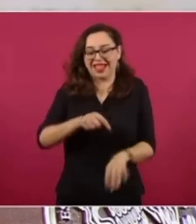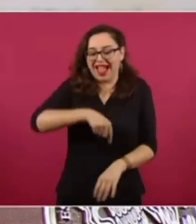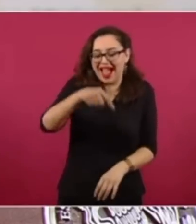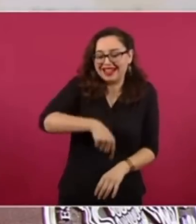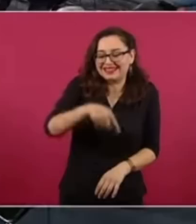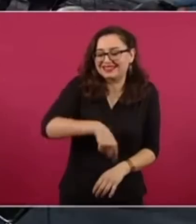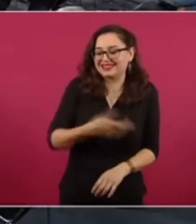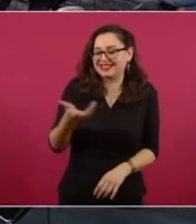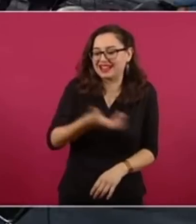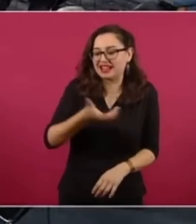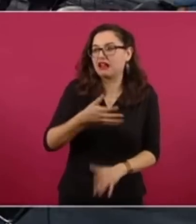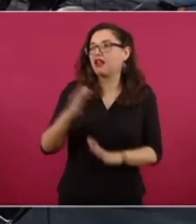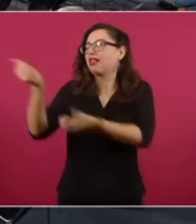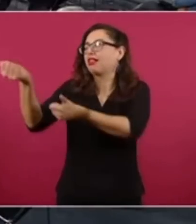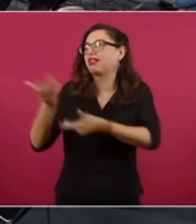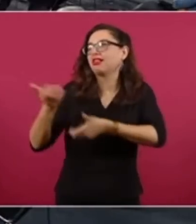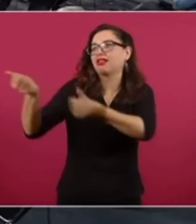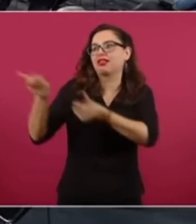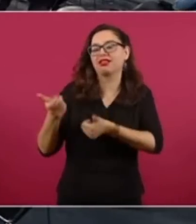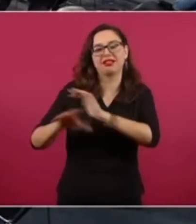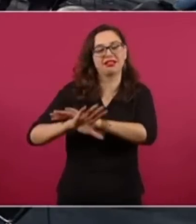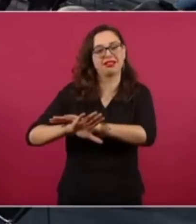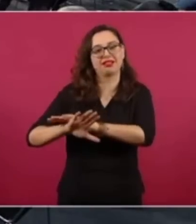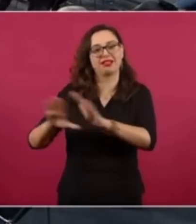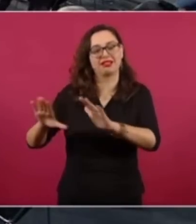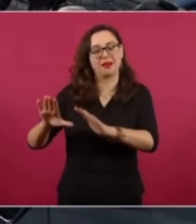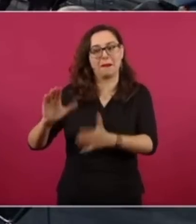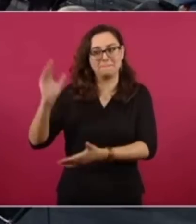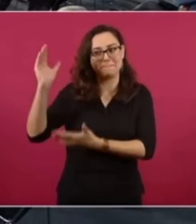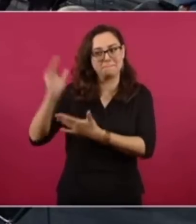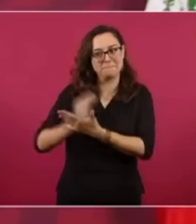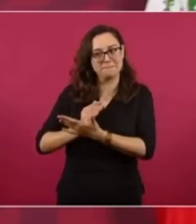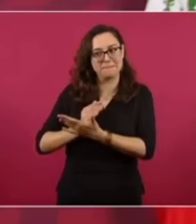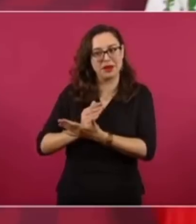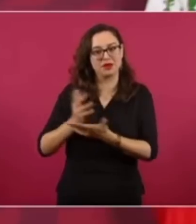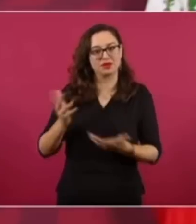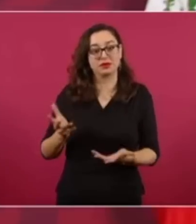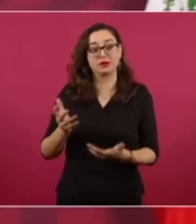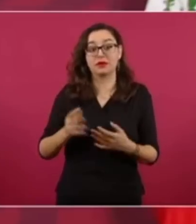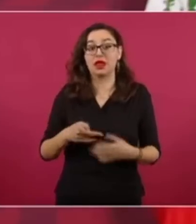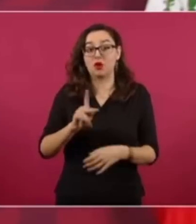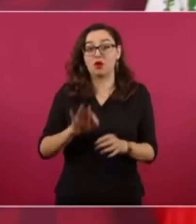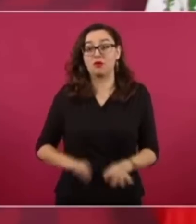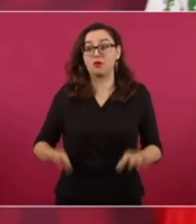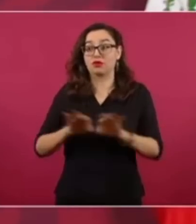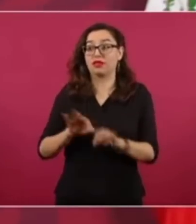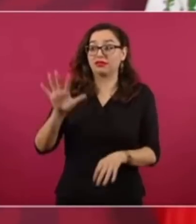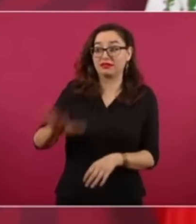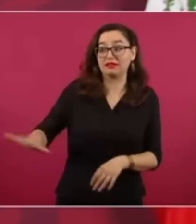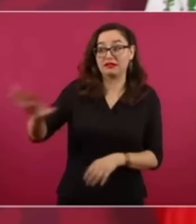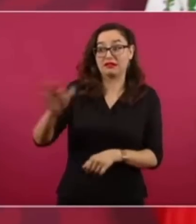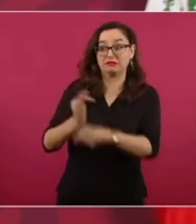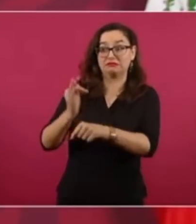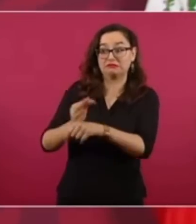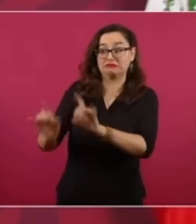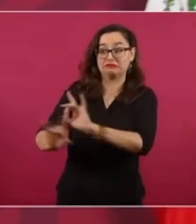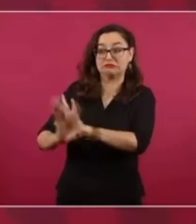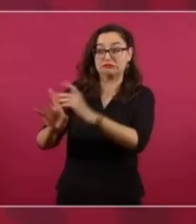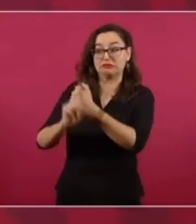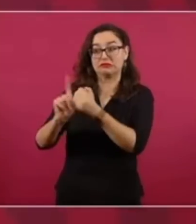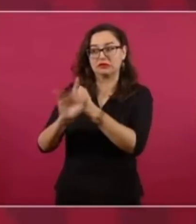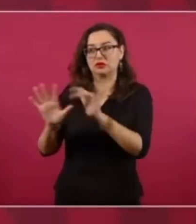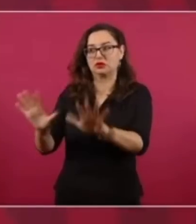terenar esa zona. No es